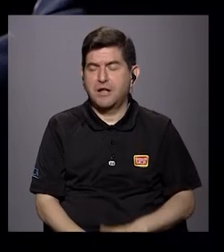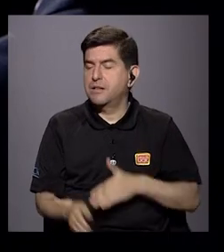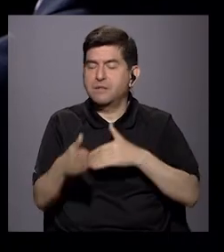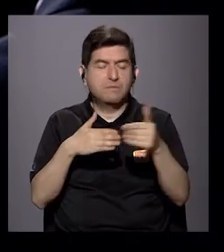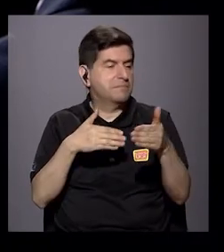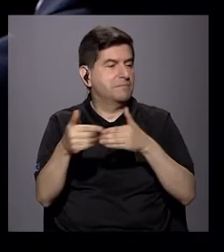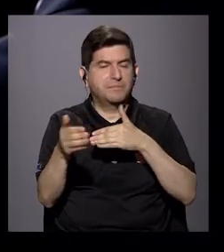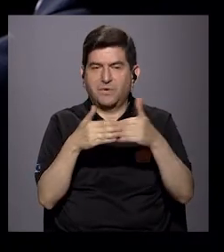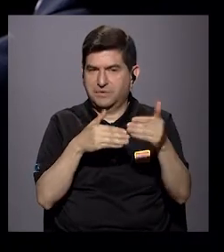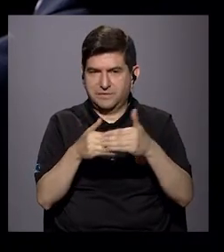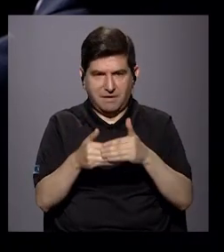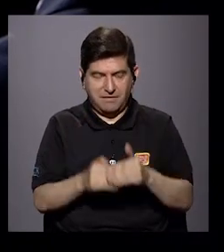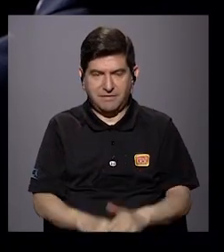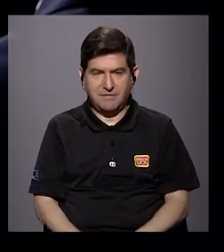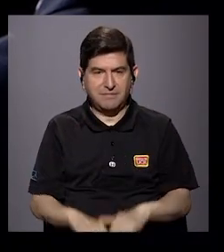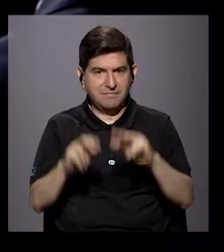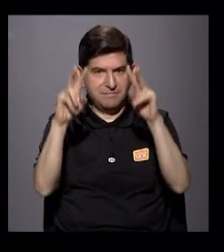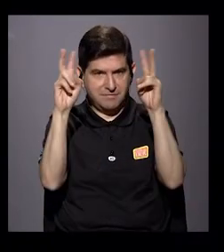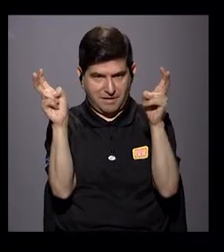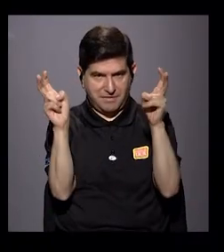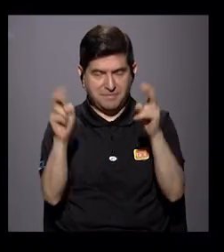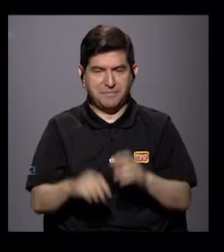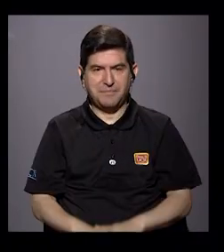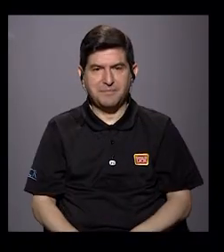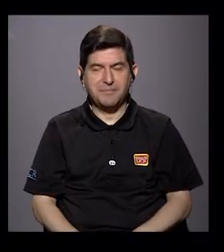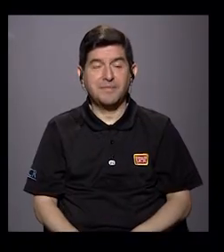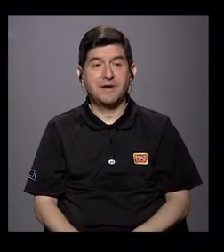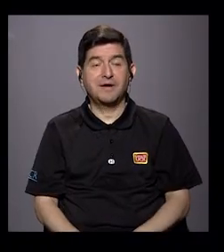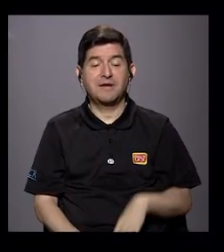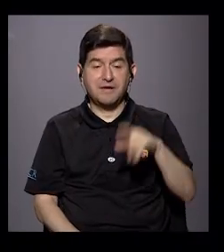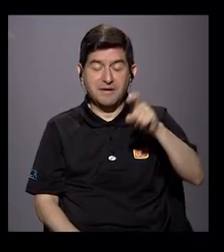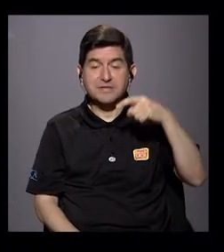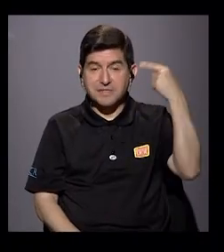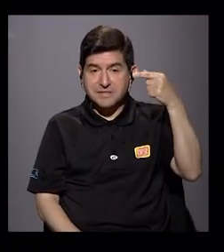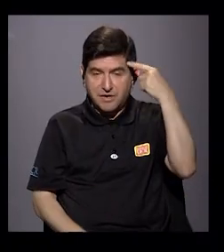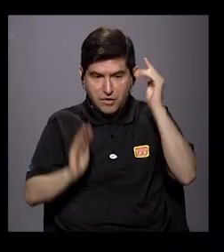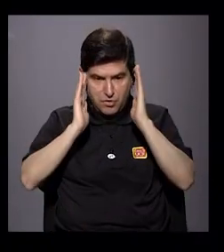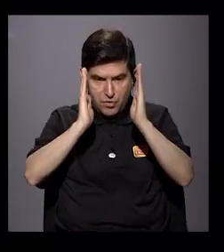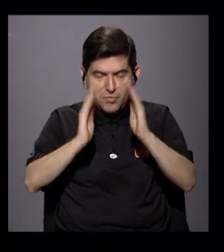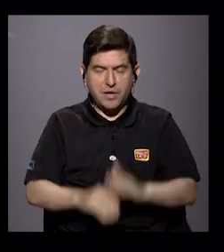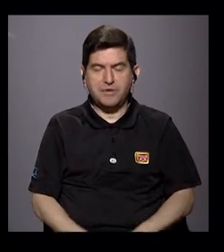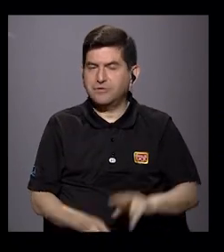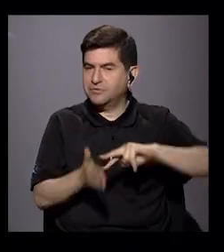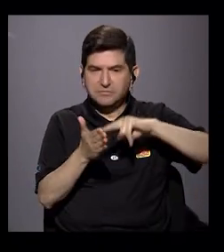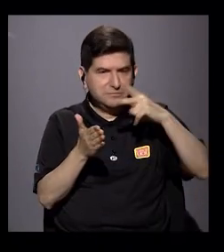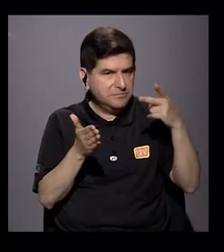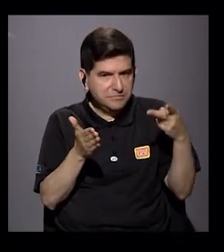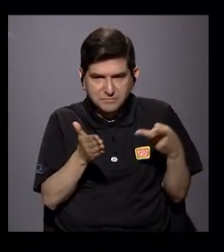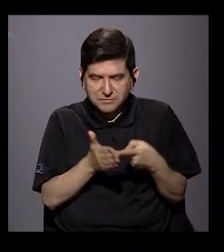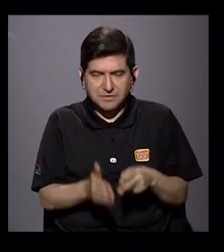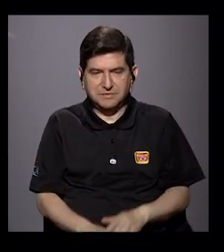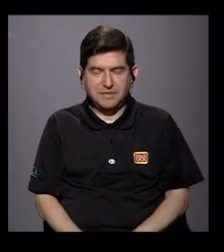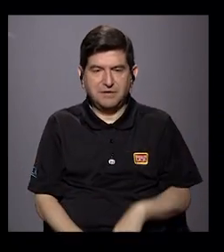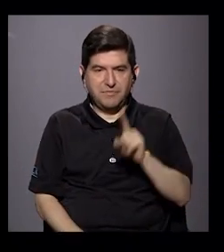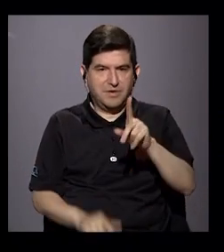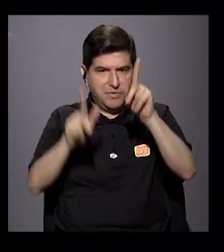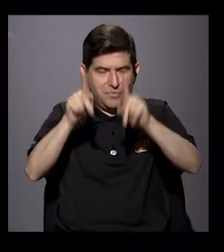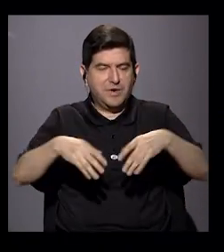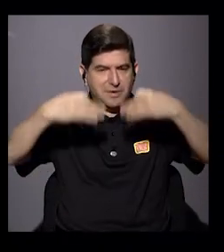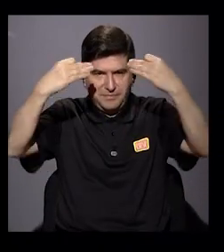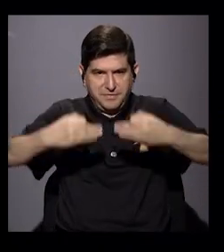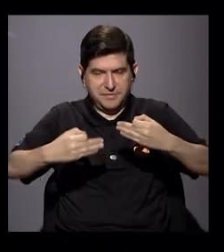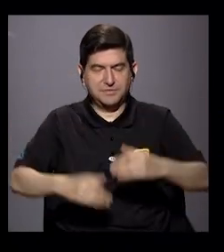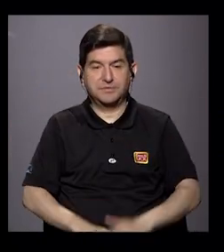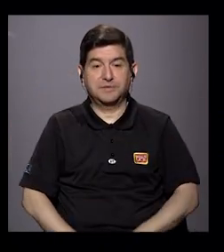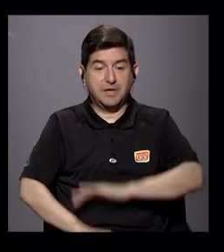Indistintamente de esto, yo creo que el tema de Estado, esto no implica que una figura sea la que tome decisión. Es decir,